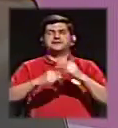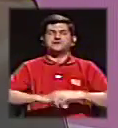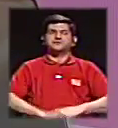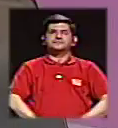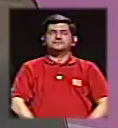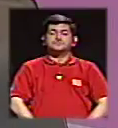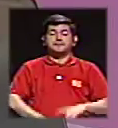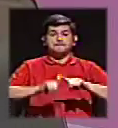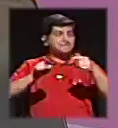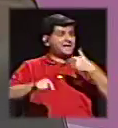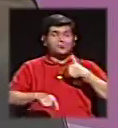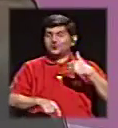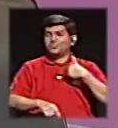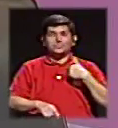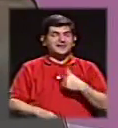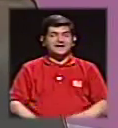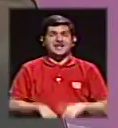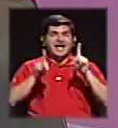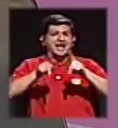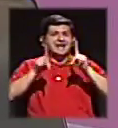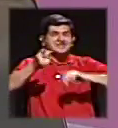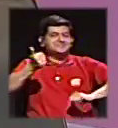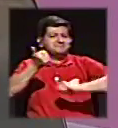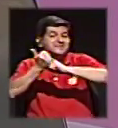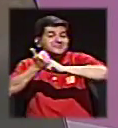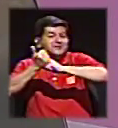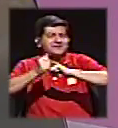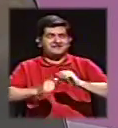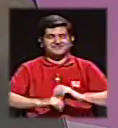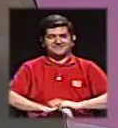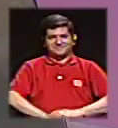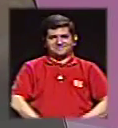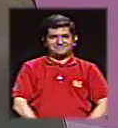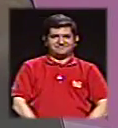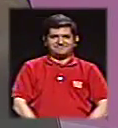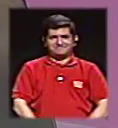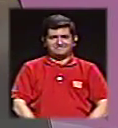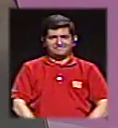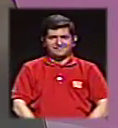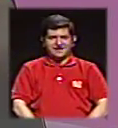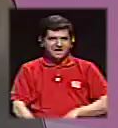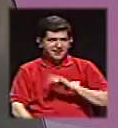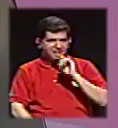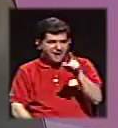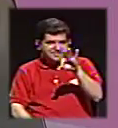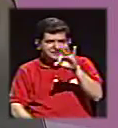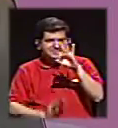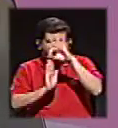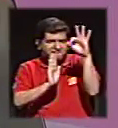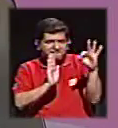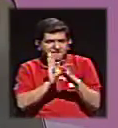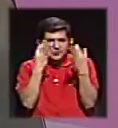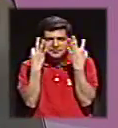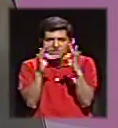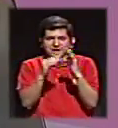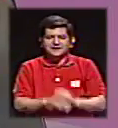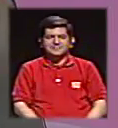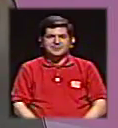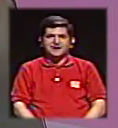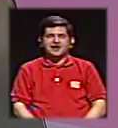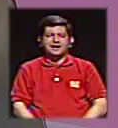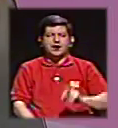pero no tenía la calle. Ahora, esa fórmula que intentaron con